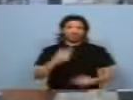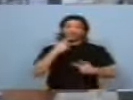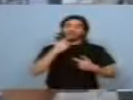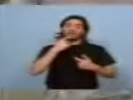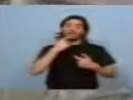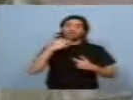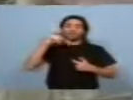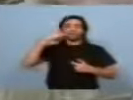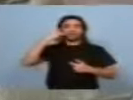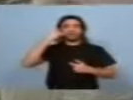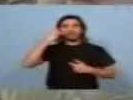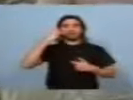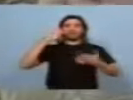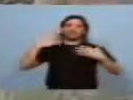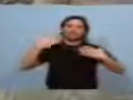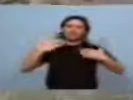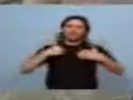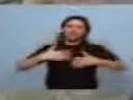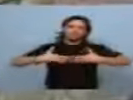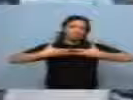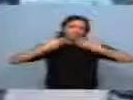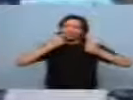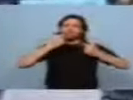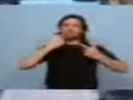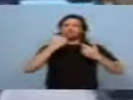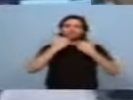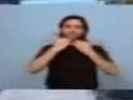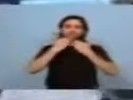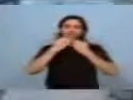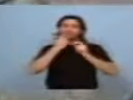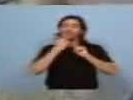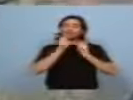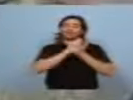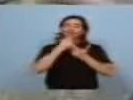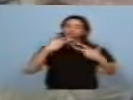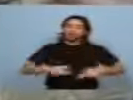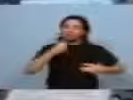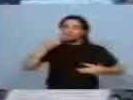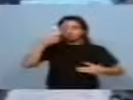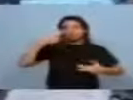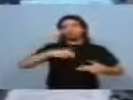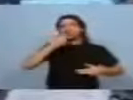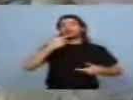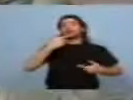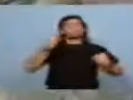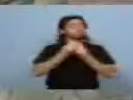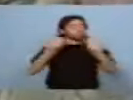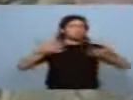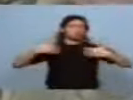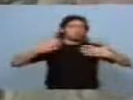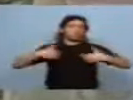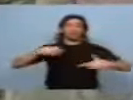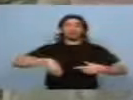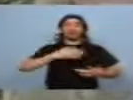Ay, Nancy, qué calor que me sube. Yo no sé si es la menosprause o qué, pero mirá, me está matando el calor, pleno